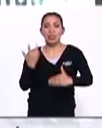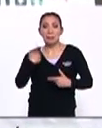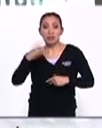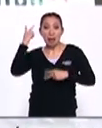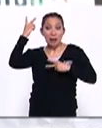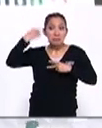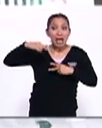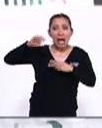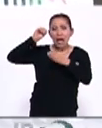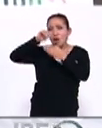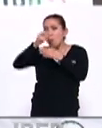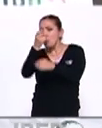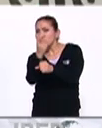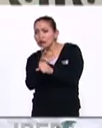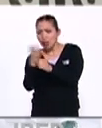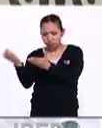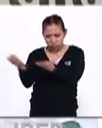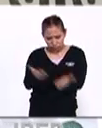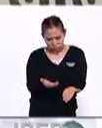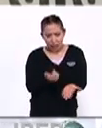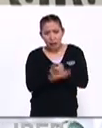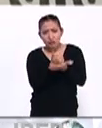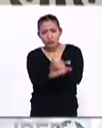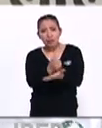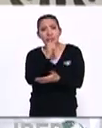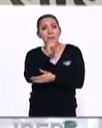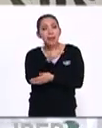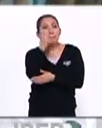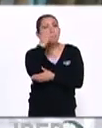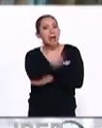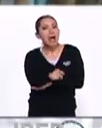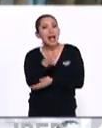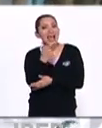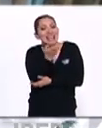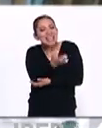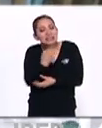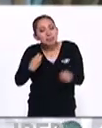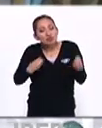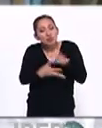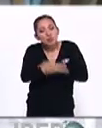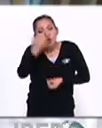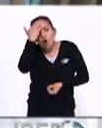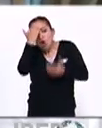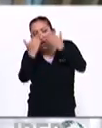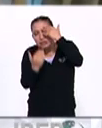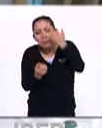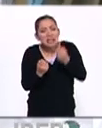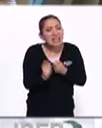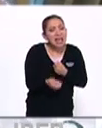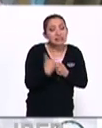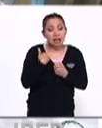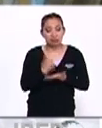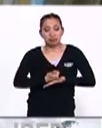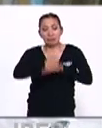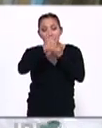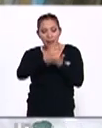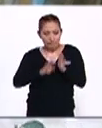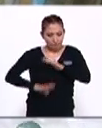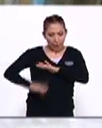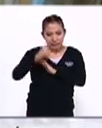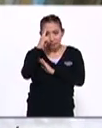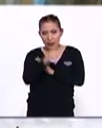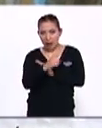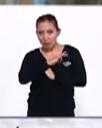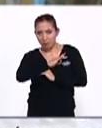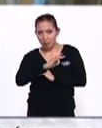viajeros, en las oportunidades de facilitación y por supuesto también en ese intercambio de conocimientos que son los que nos van a dar la base